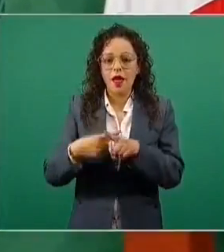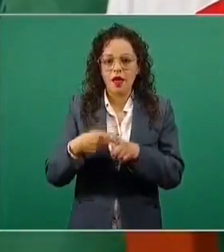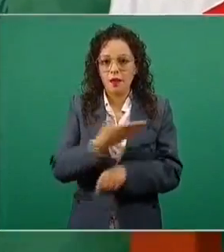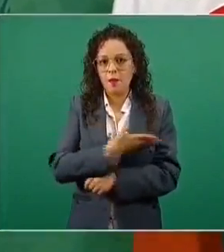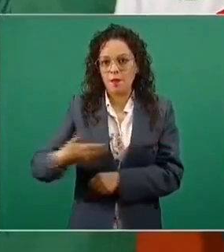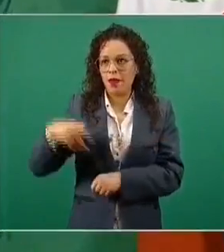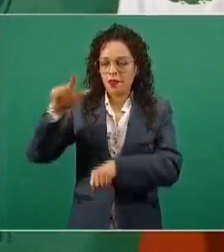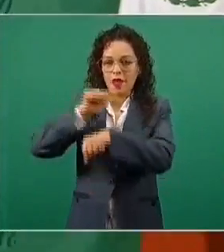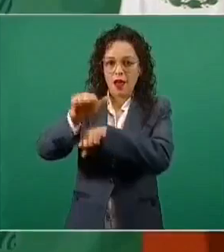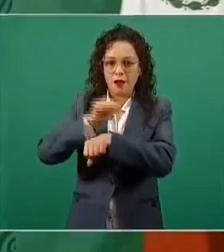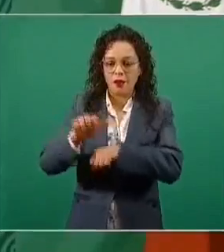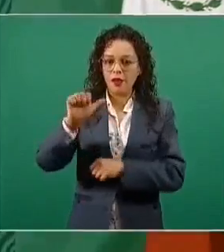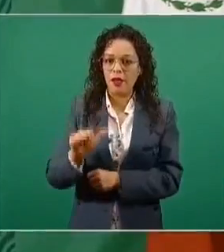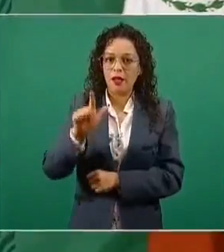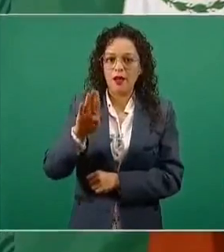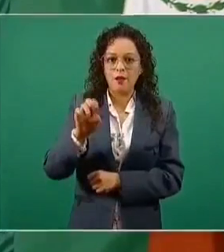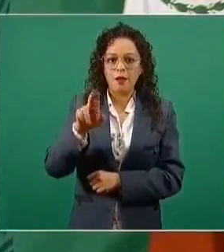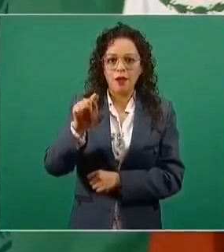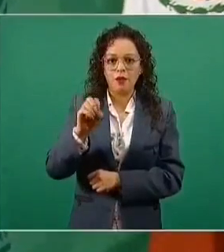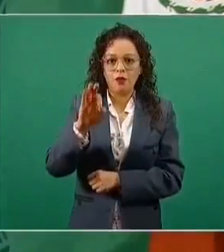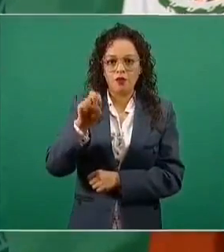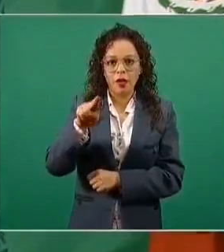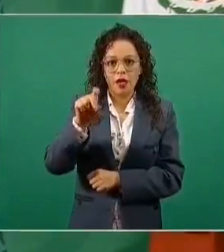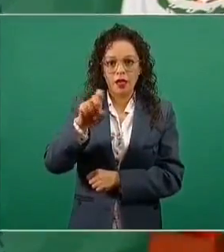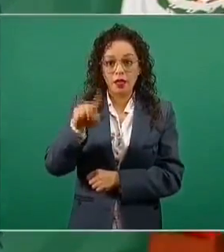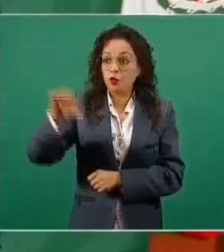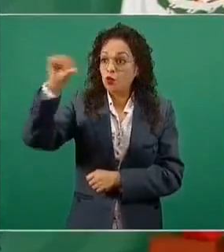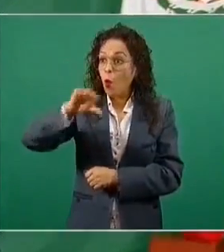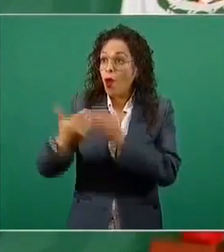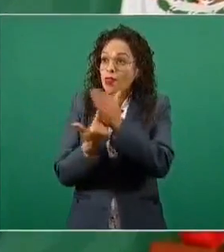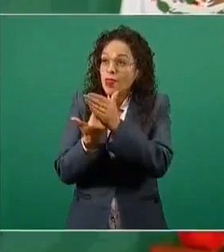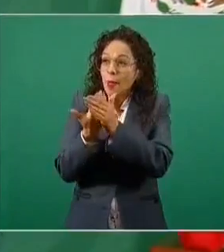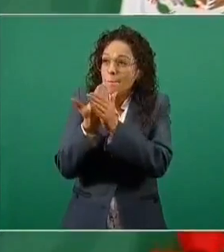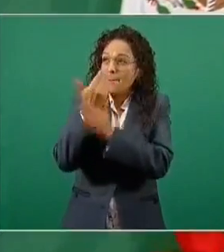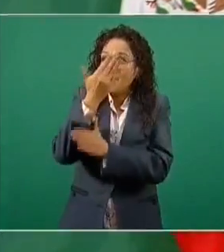que llegó hoy muy temprano.